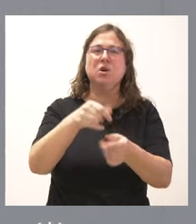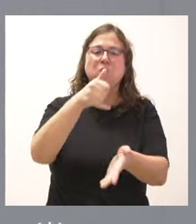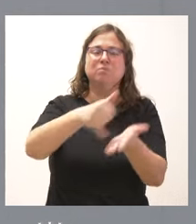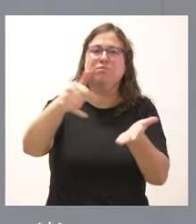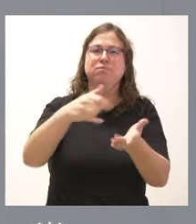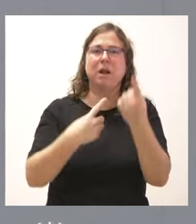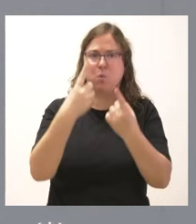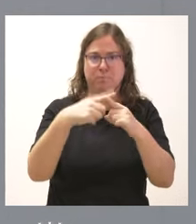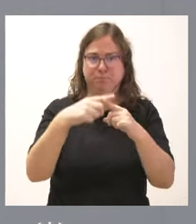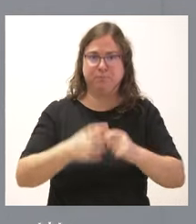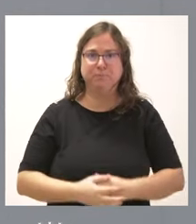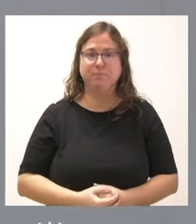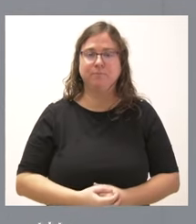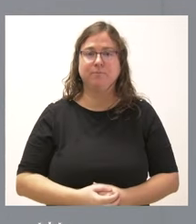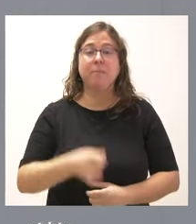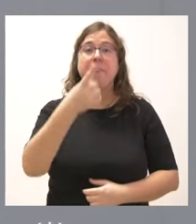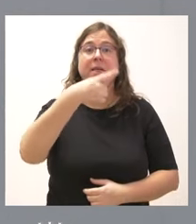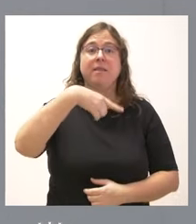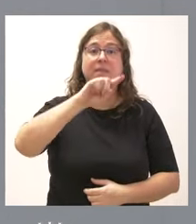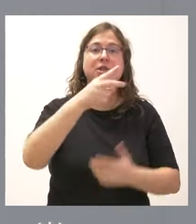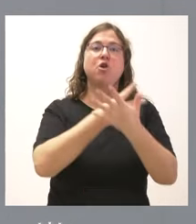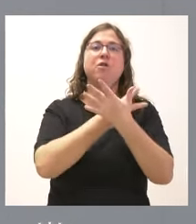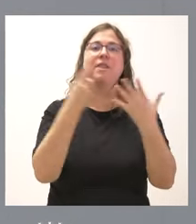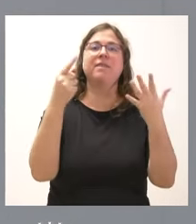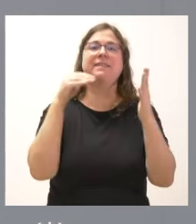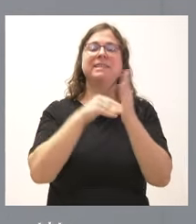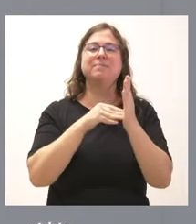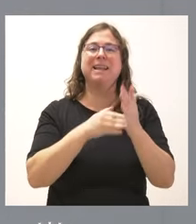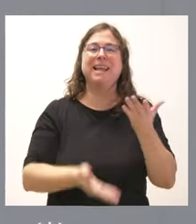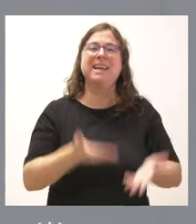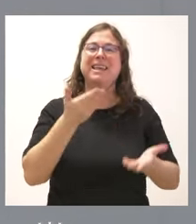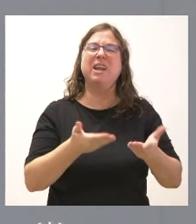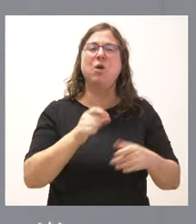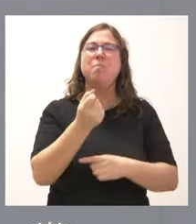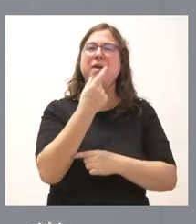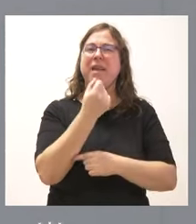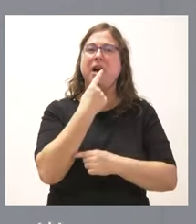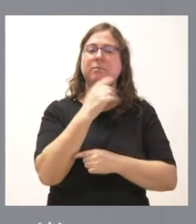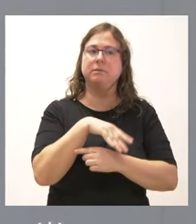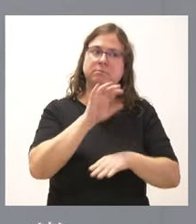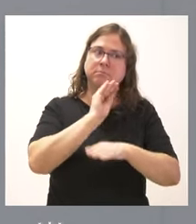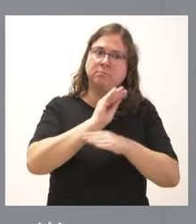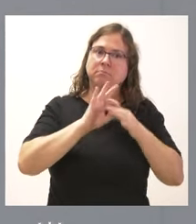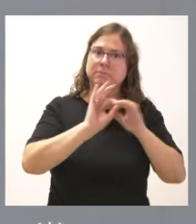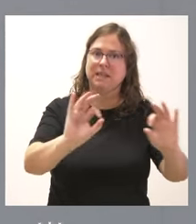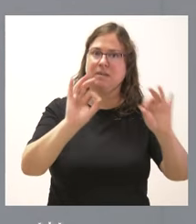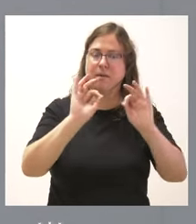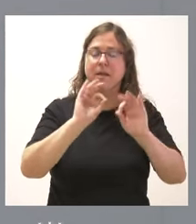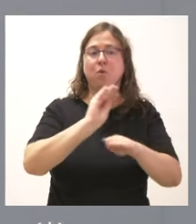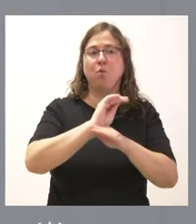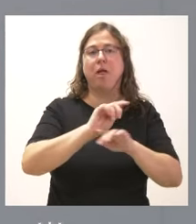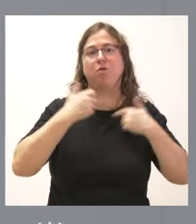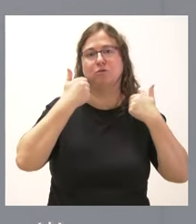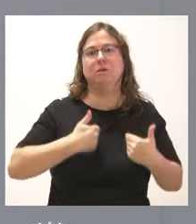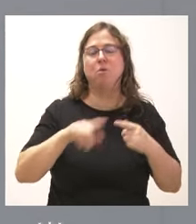material punzante. 116.000 kilos de medicamentos sujetos a requerimientos especiales desde el punto de vista higiénico y medioambiental y 600